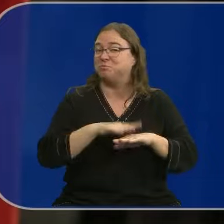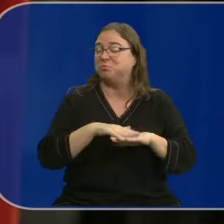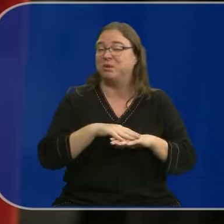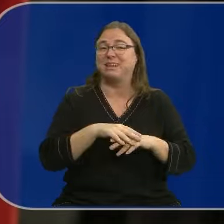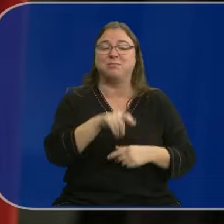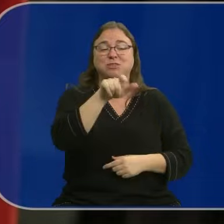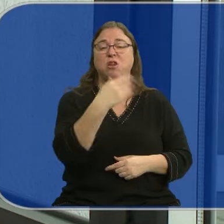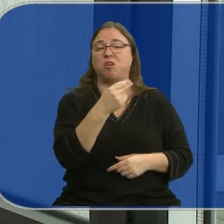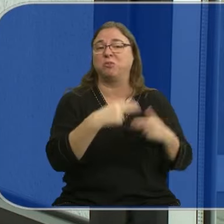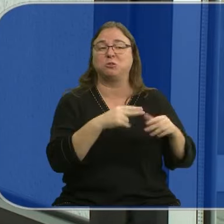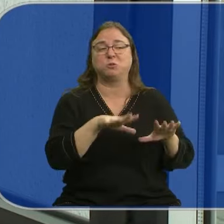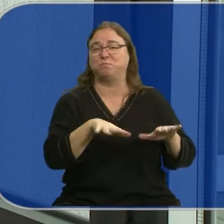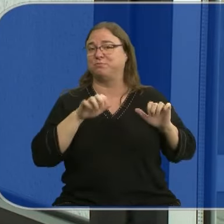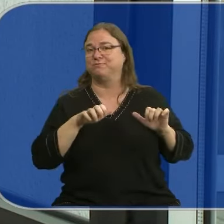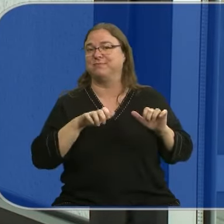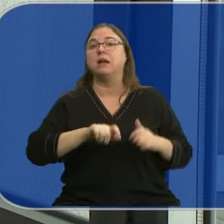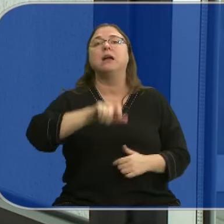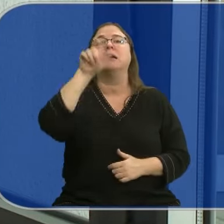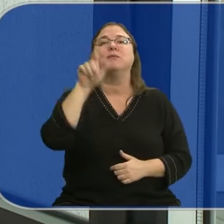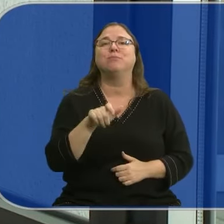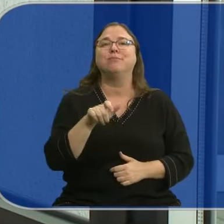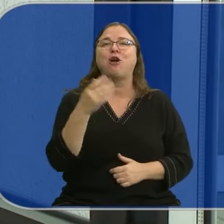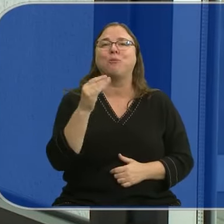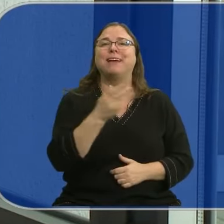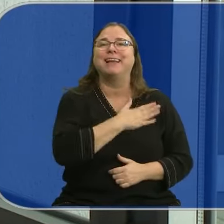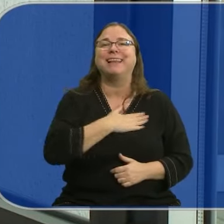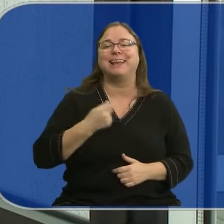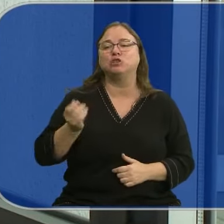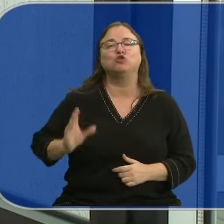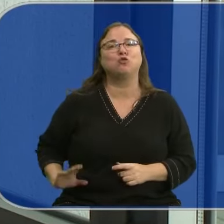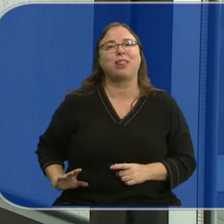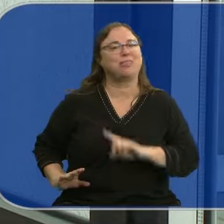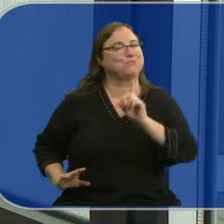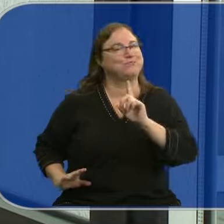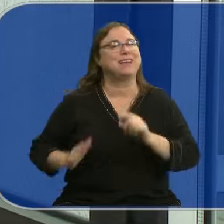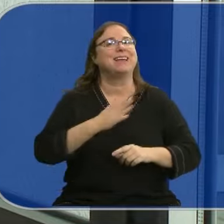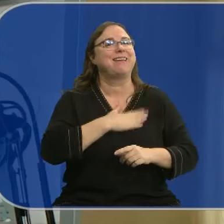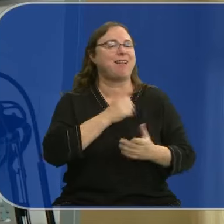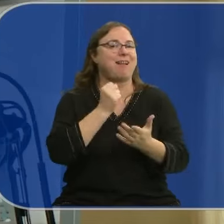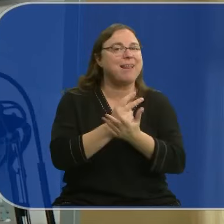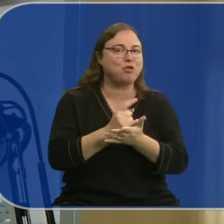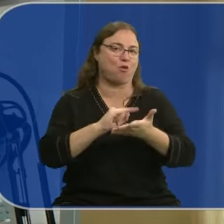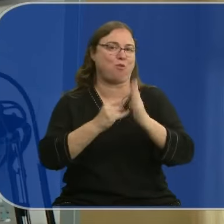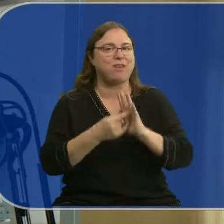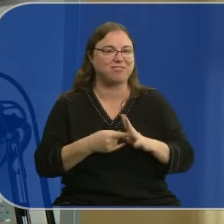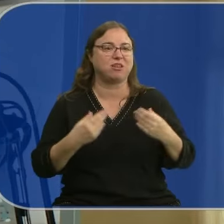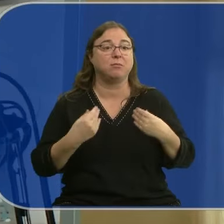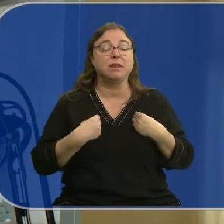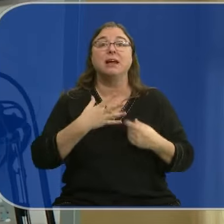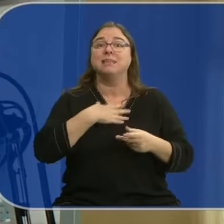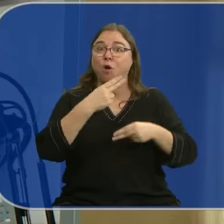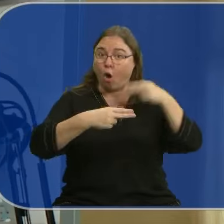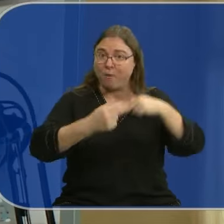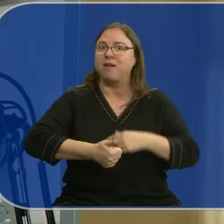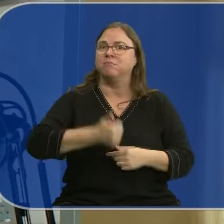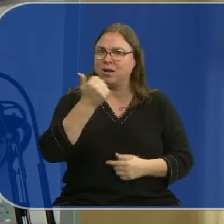huyen de la construcción. Los jóvenes no solo buscan salario, buscan proyecto, buscan reto. Podríamos hacer mucha más obra